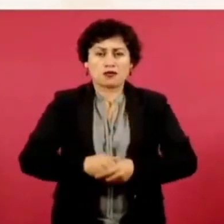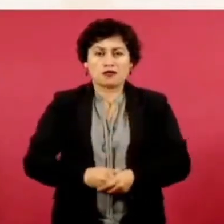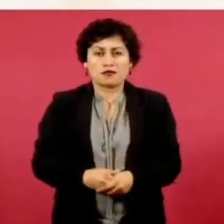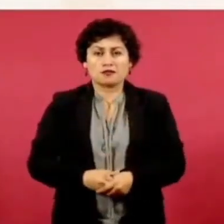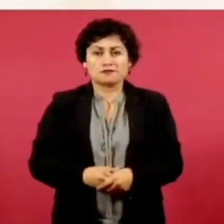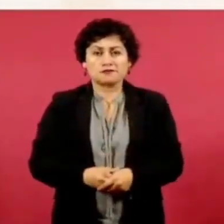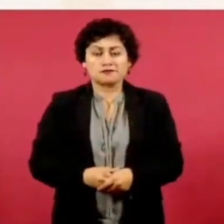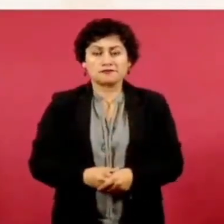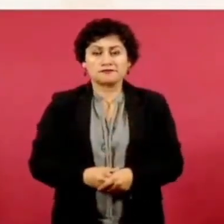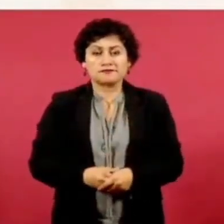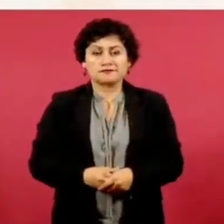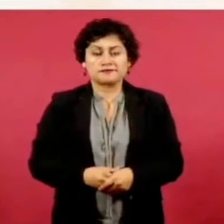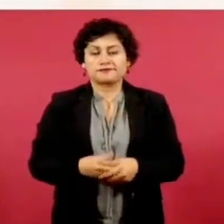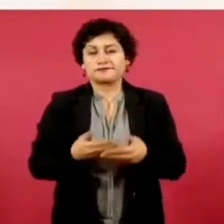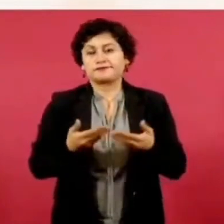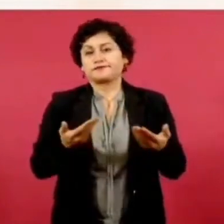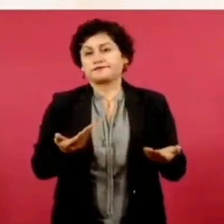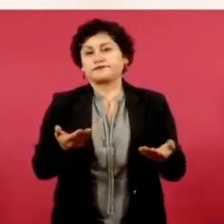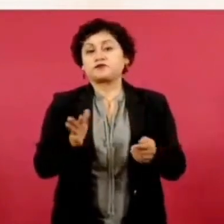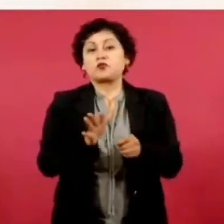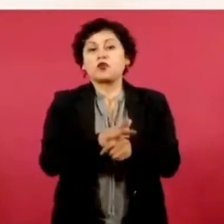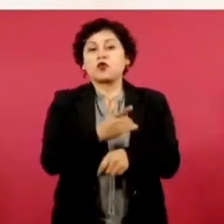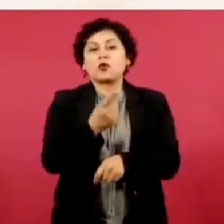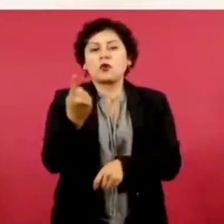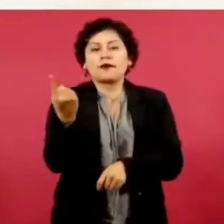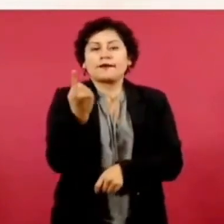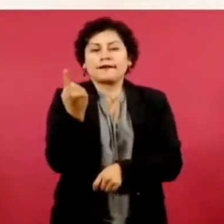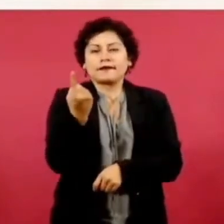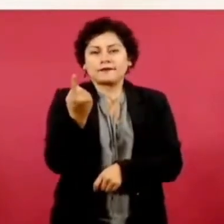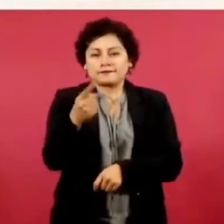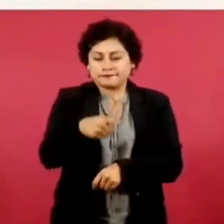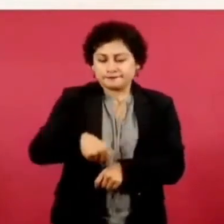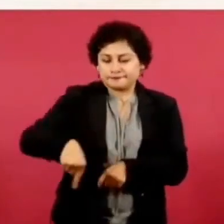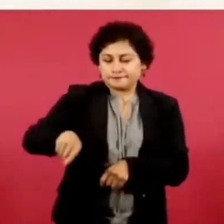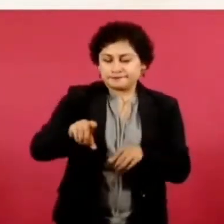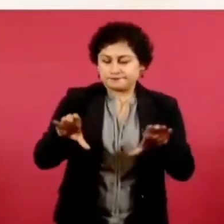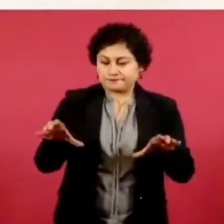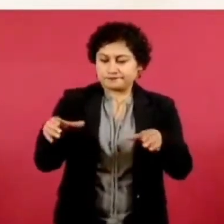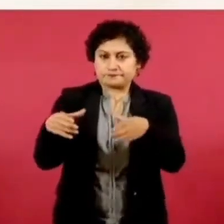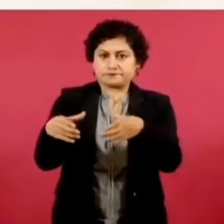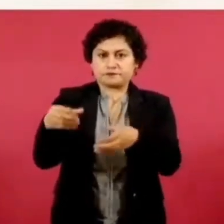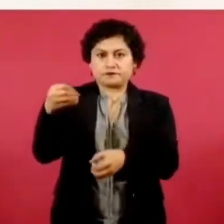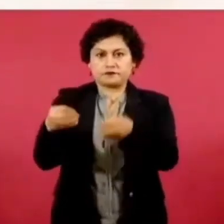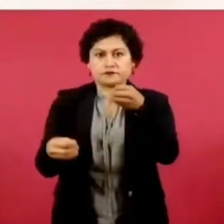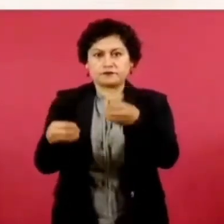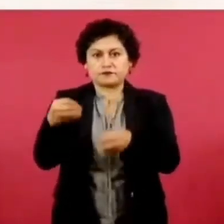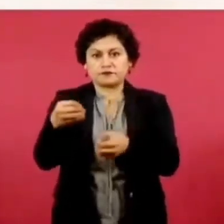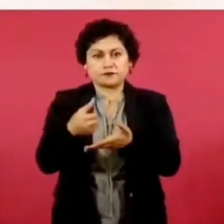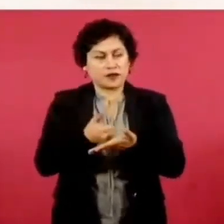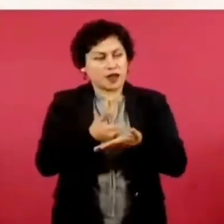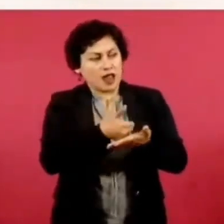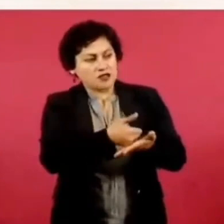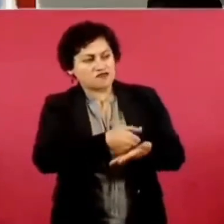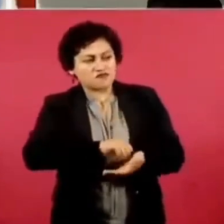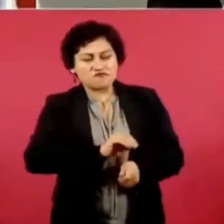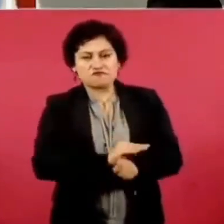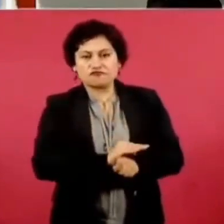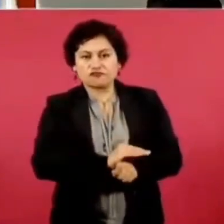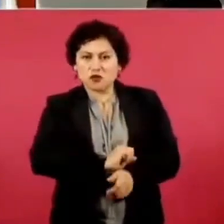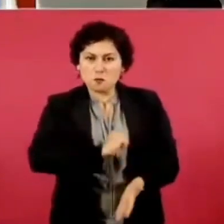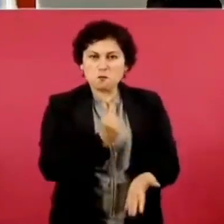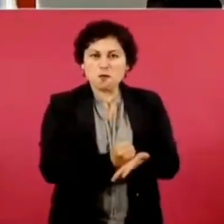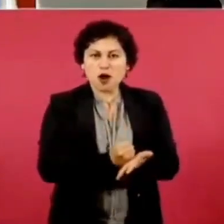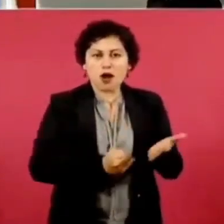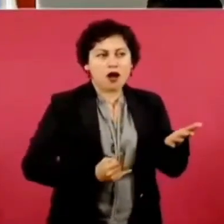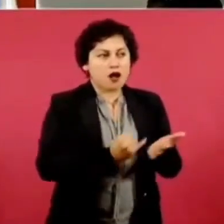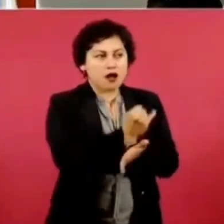porque no resuelven nada en beneficio del pueblo. Bueno, aunque